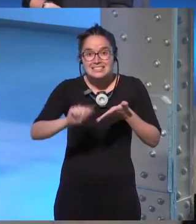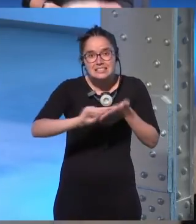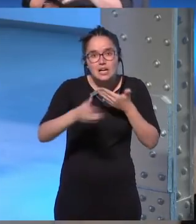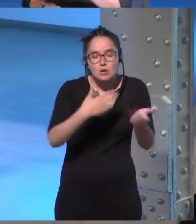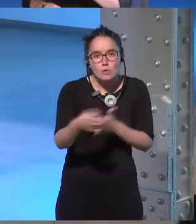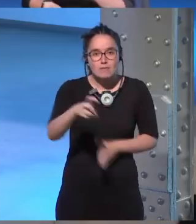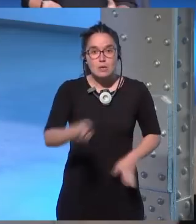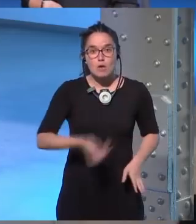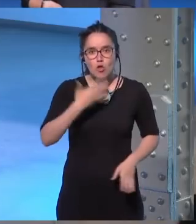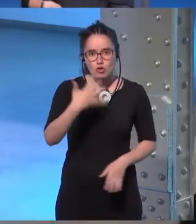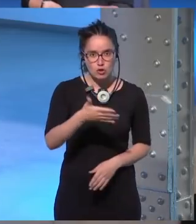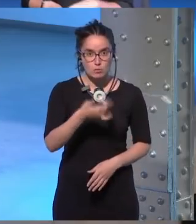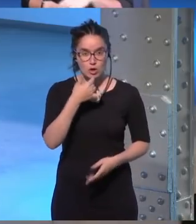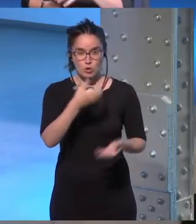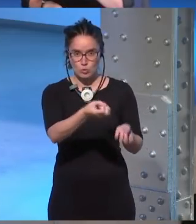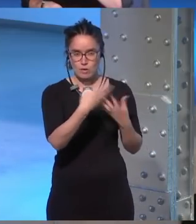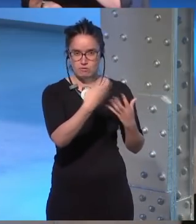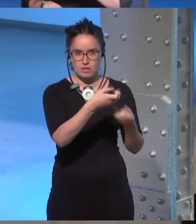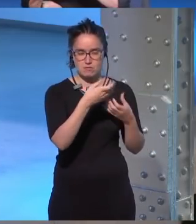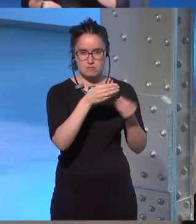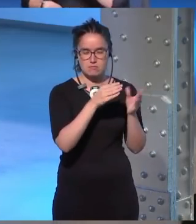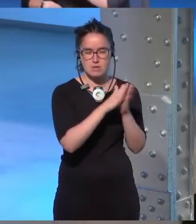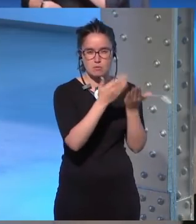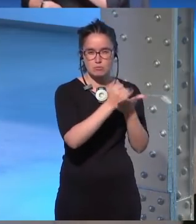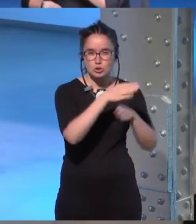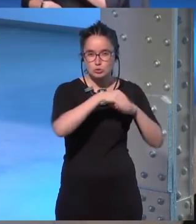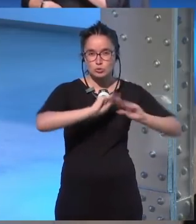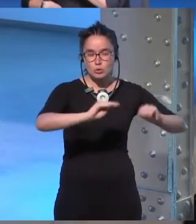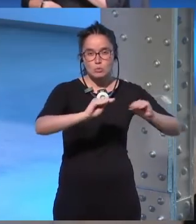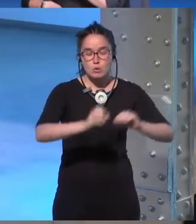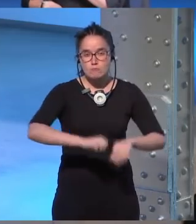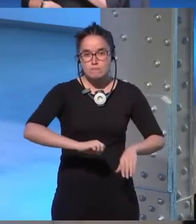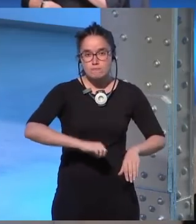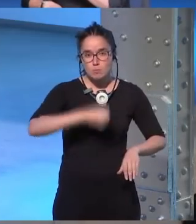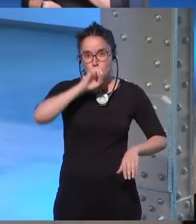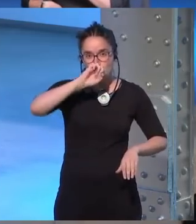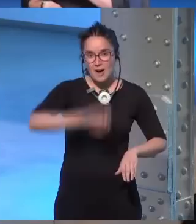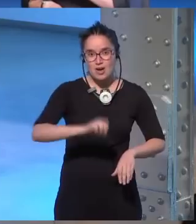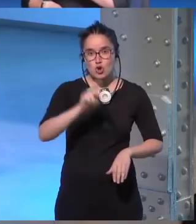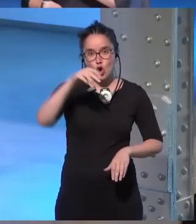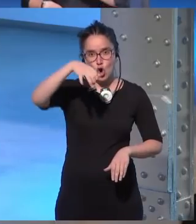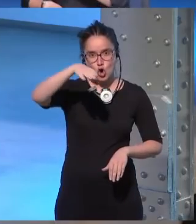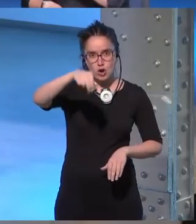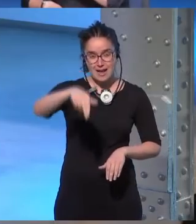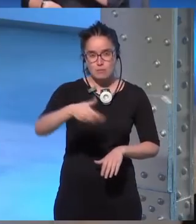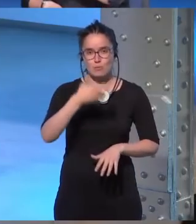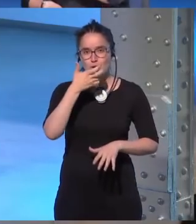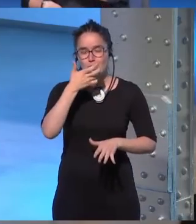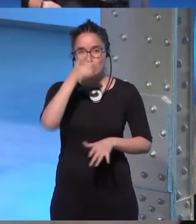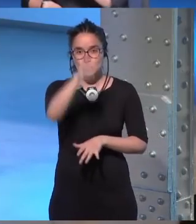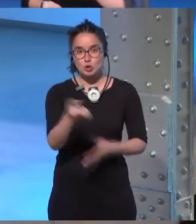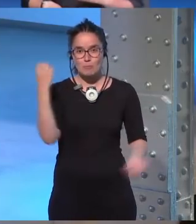¿Cómo nació? Porque tal y como nos cuentan los ensayos, ha sido muy fan de Conan siempre, por ejemplo, y de esos